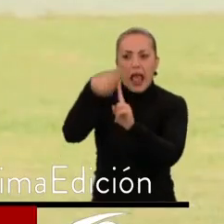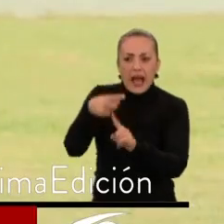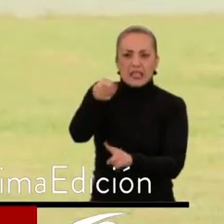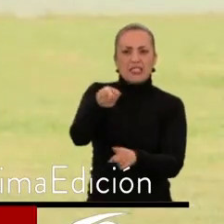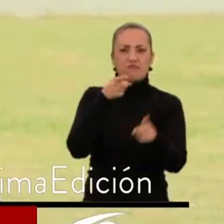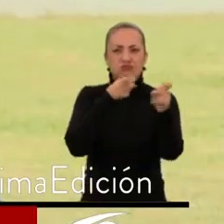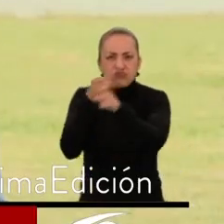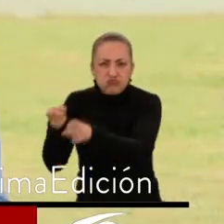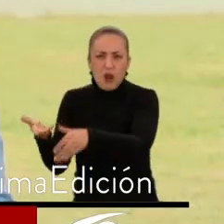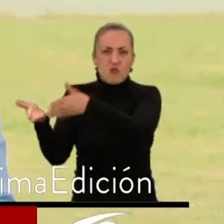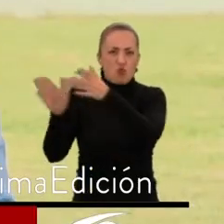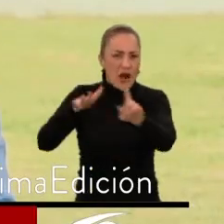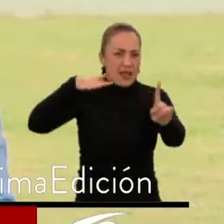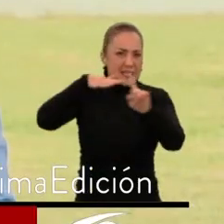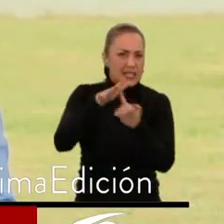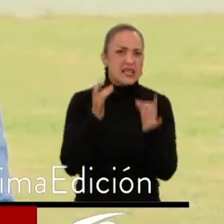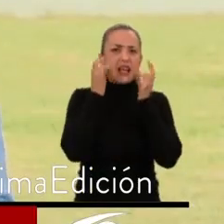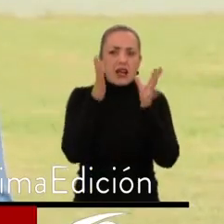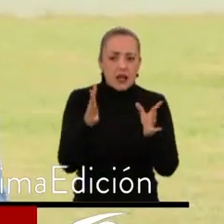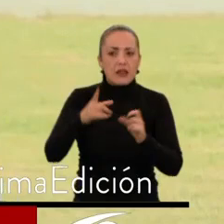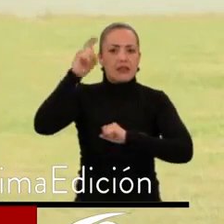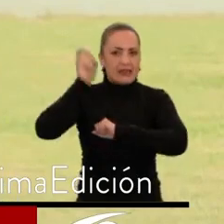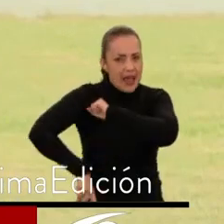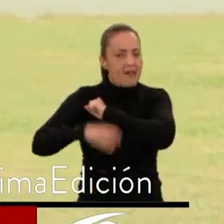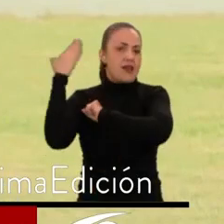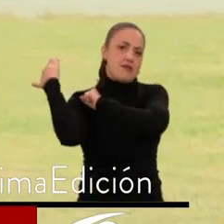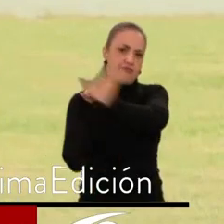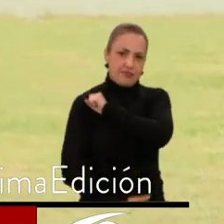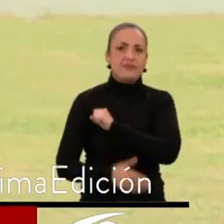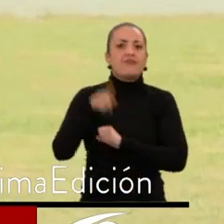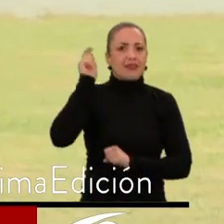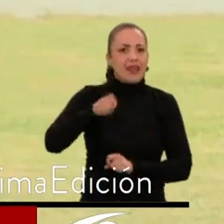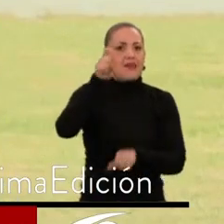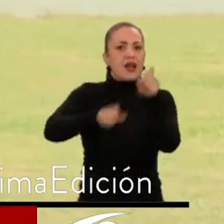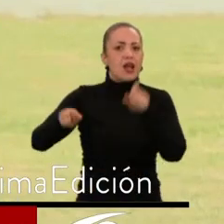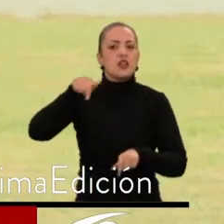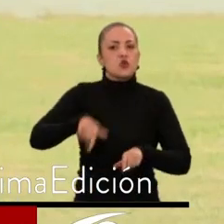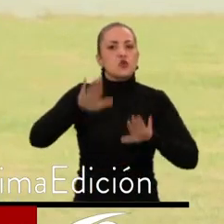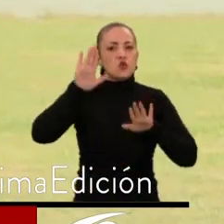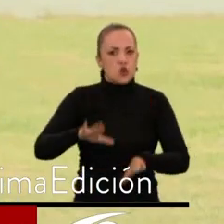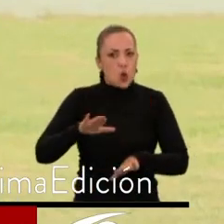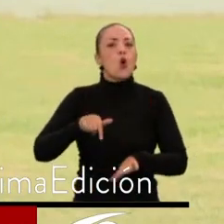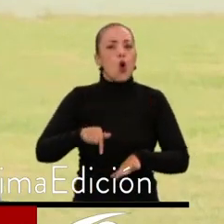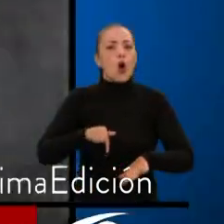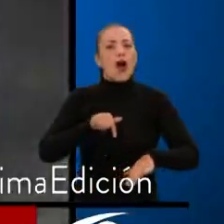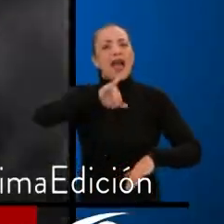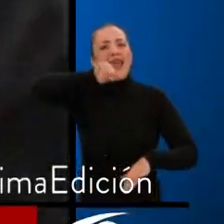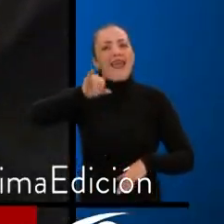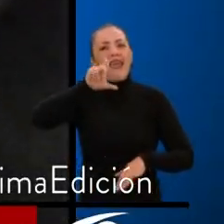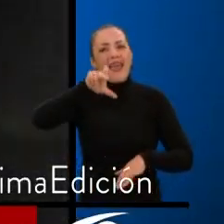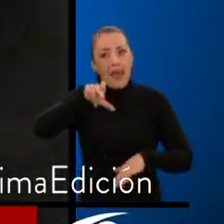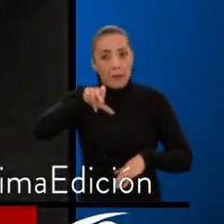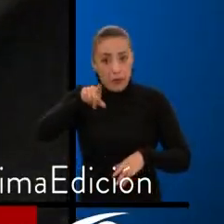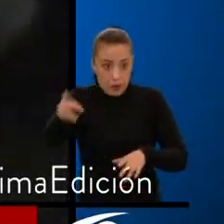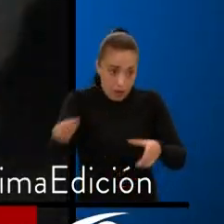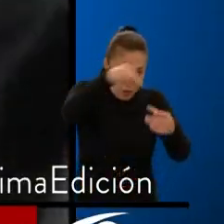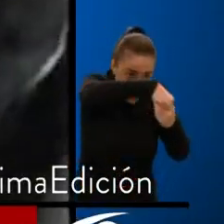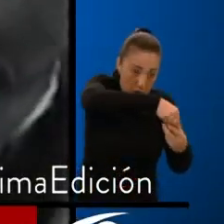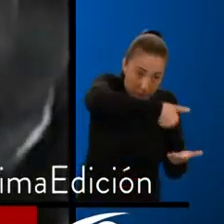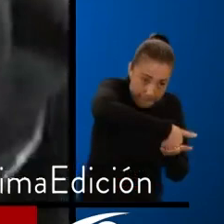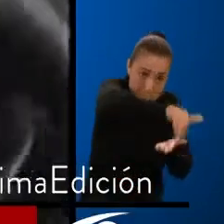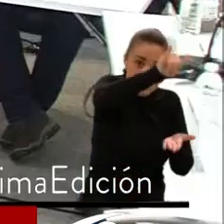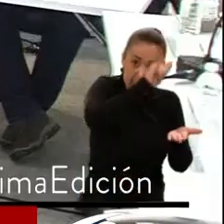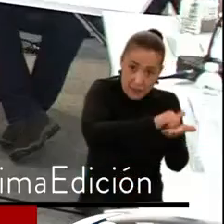y reciban esa sanción por parte de la justicia transicional no pueden seguir